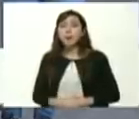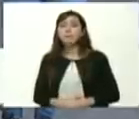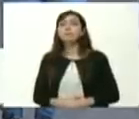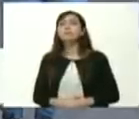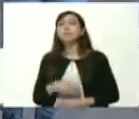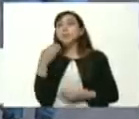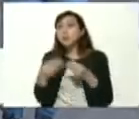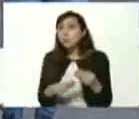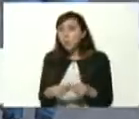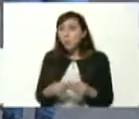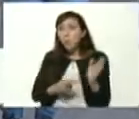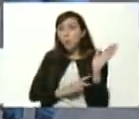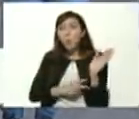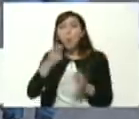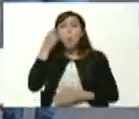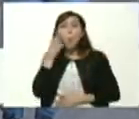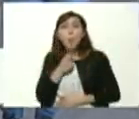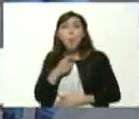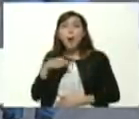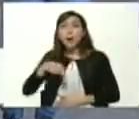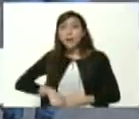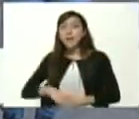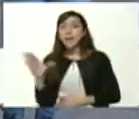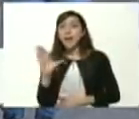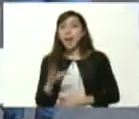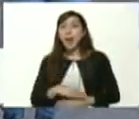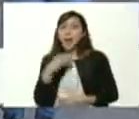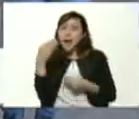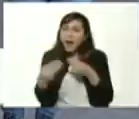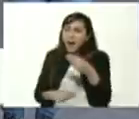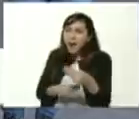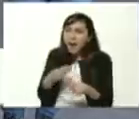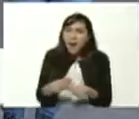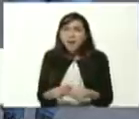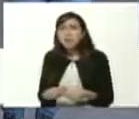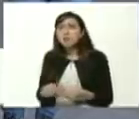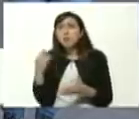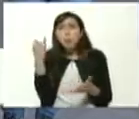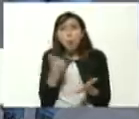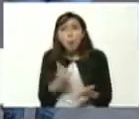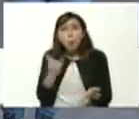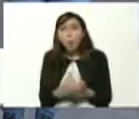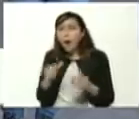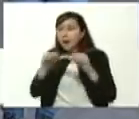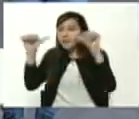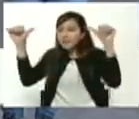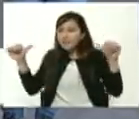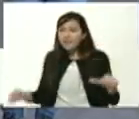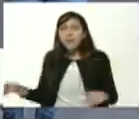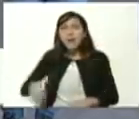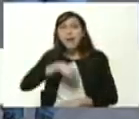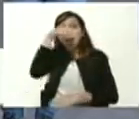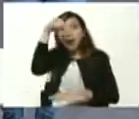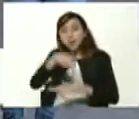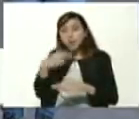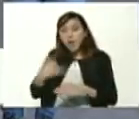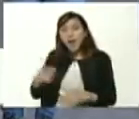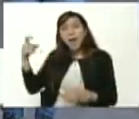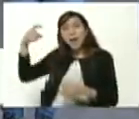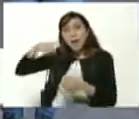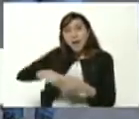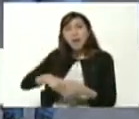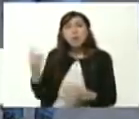grandiosa parroquia Sucre de Caracas haciendo un mega registro del sistema nacional de ingreso